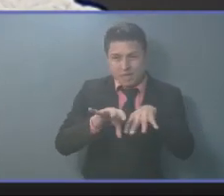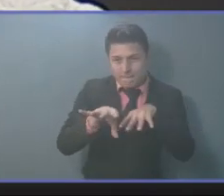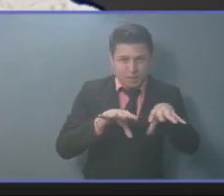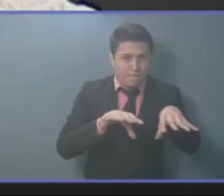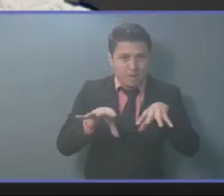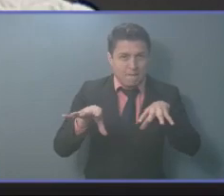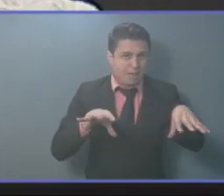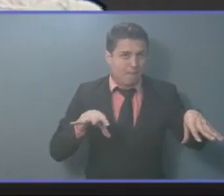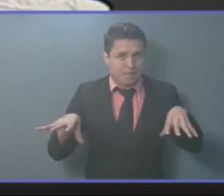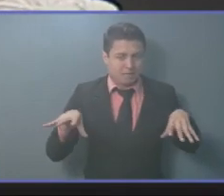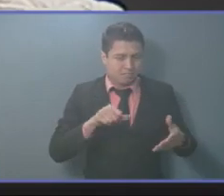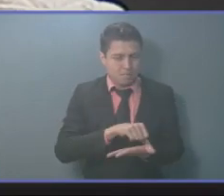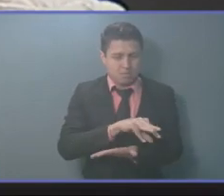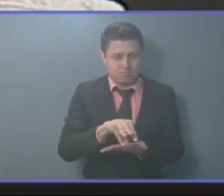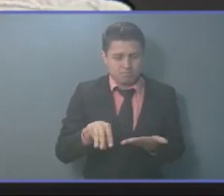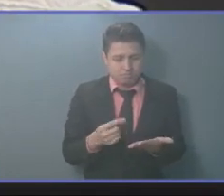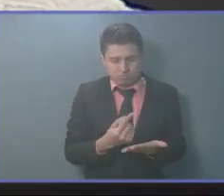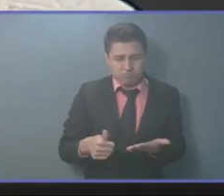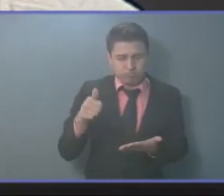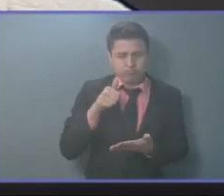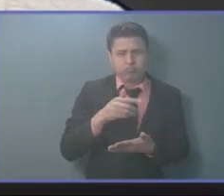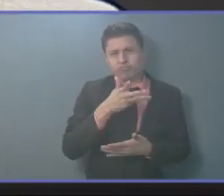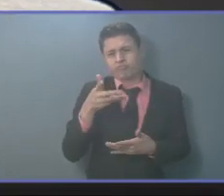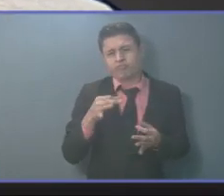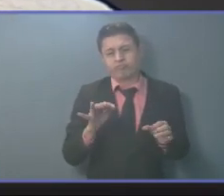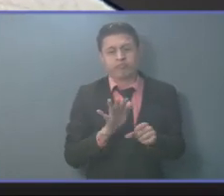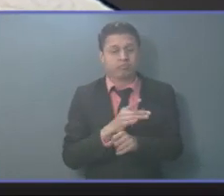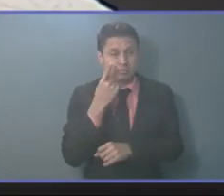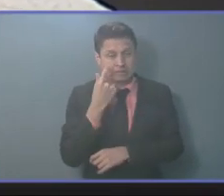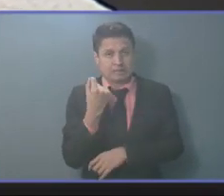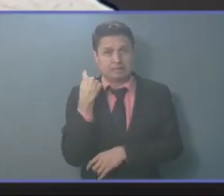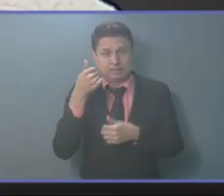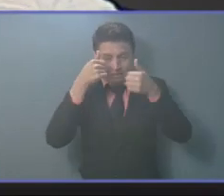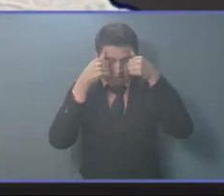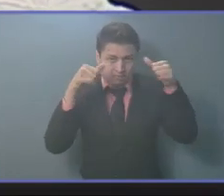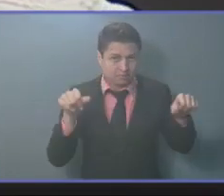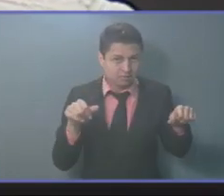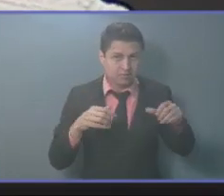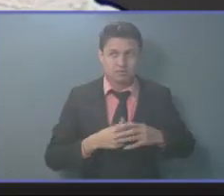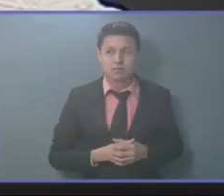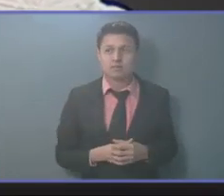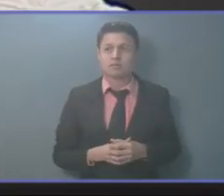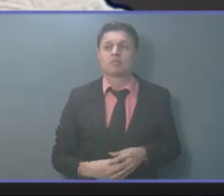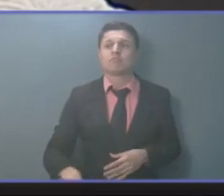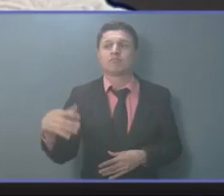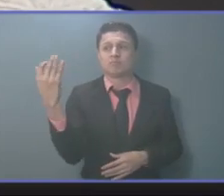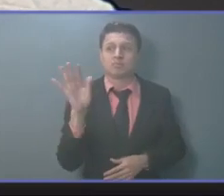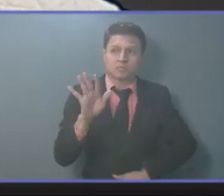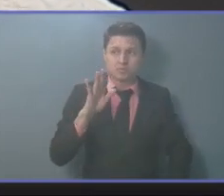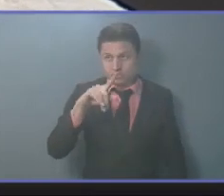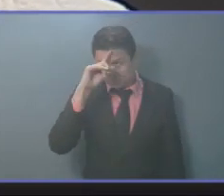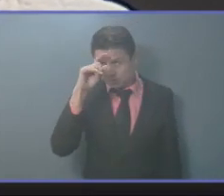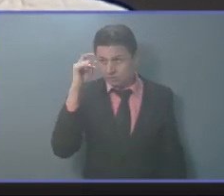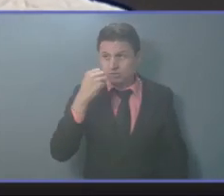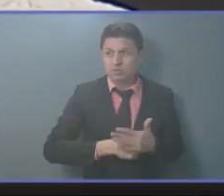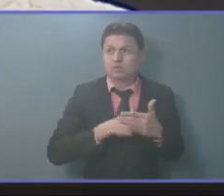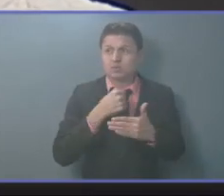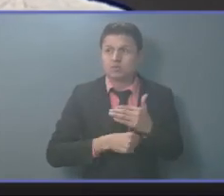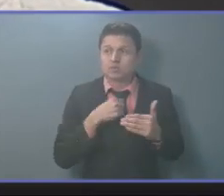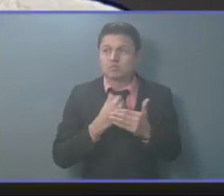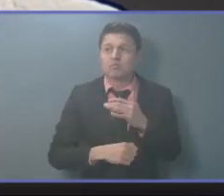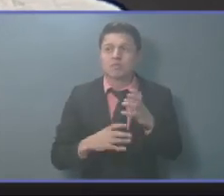y los alcaldes del país después de lo que hemos aprobado, hagan lo que tengan que hacer para